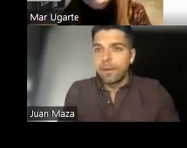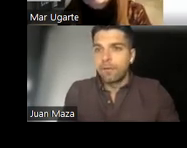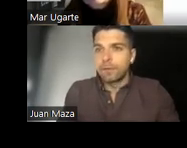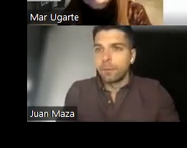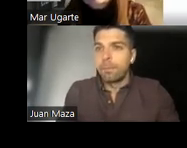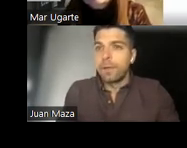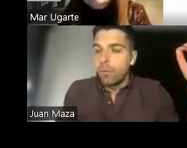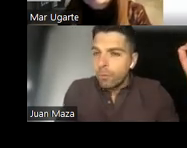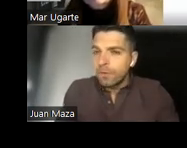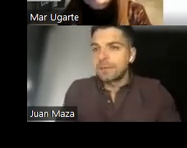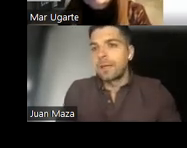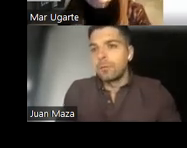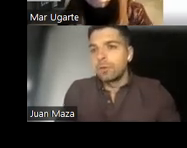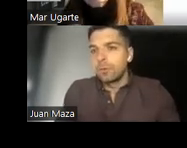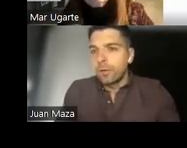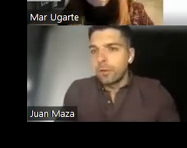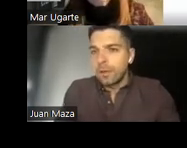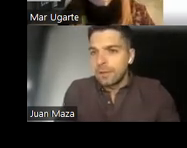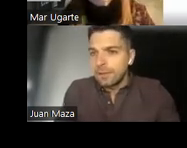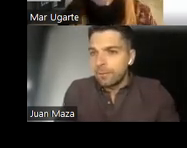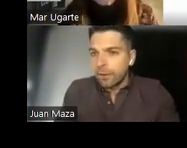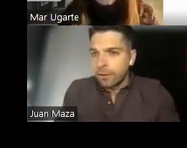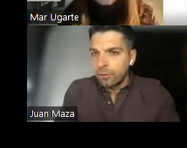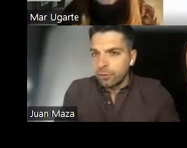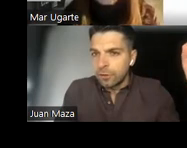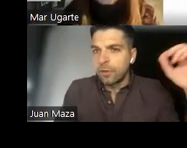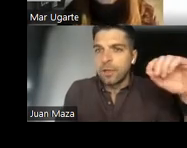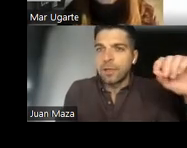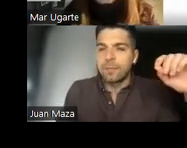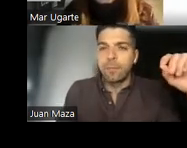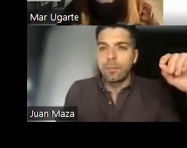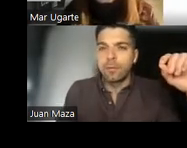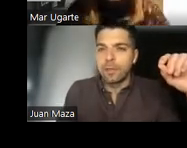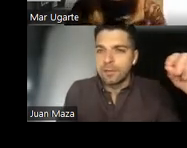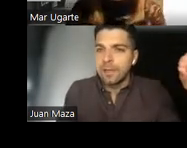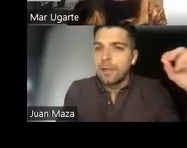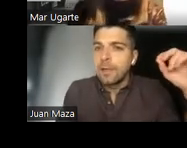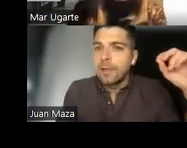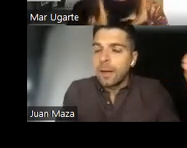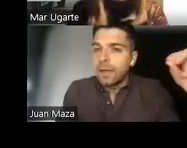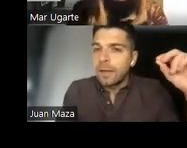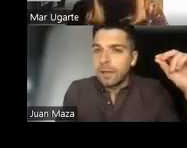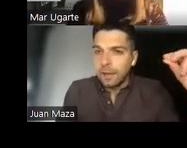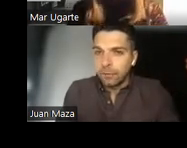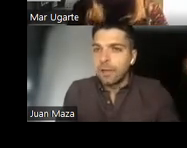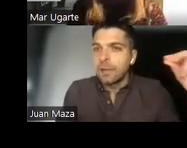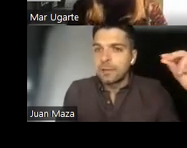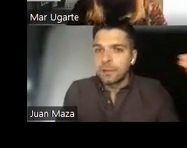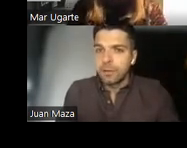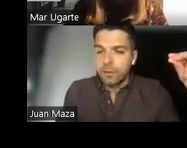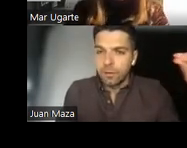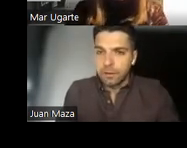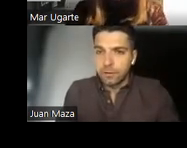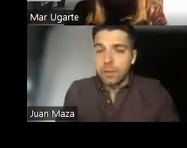diez, pierden olfato, pero en un porcentaje mucho mayor, este tipo de rinocinositis crónica, que se llama poliposis nasal, van a sufrir